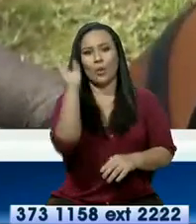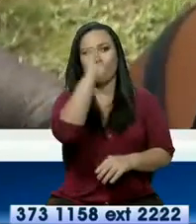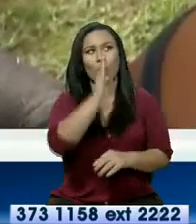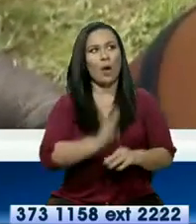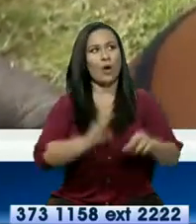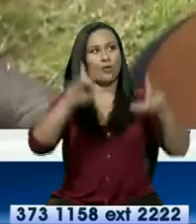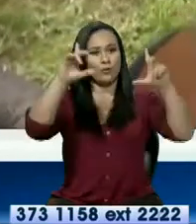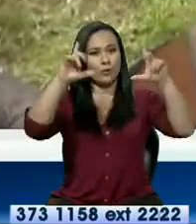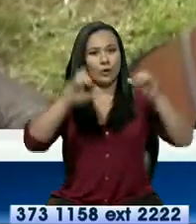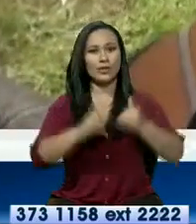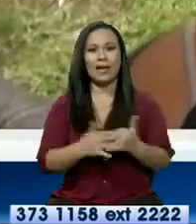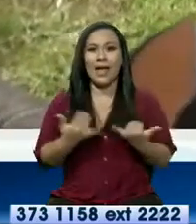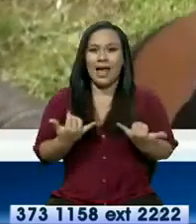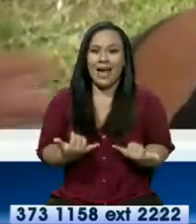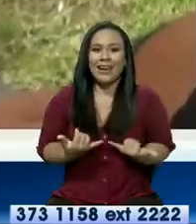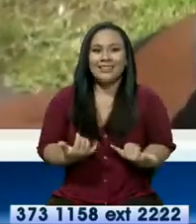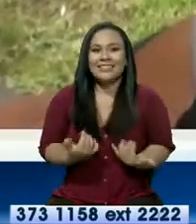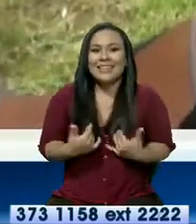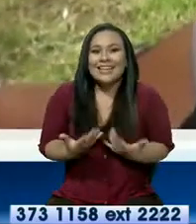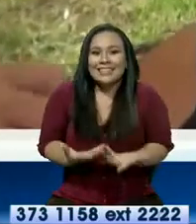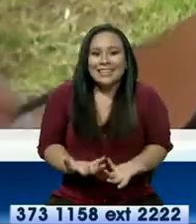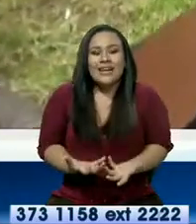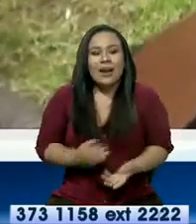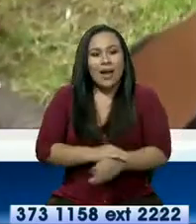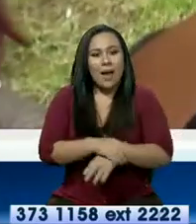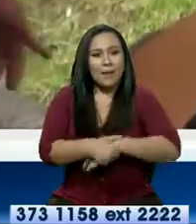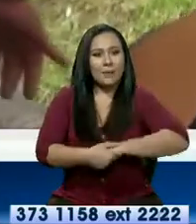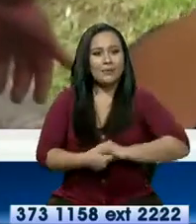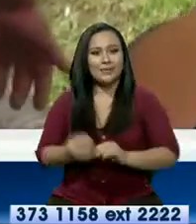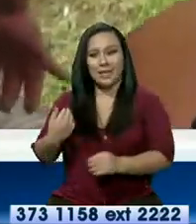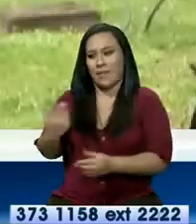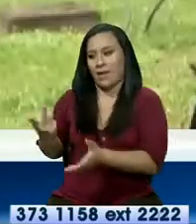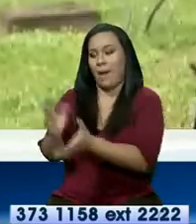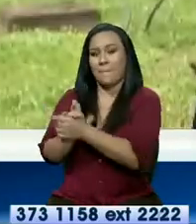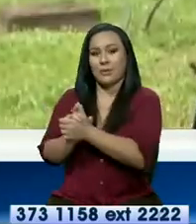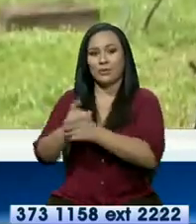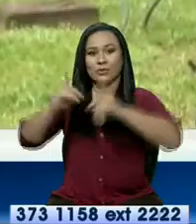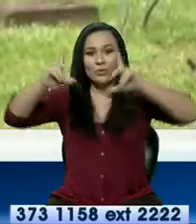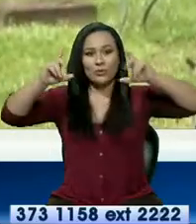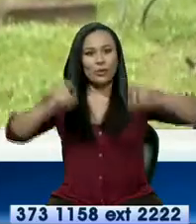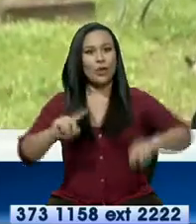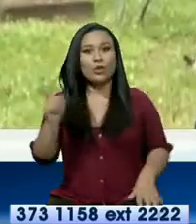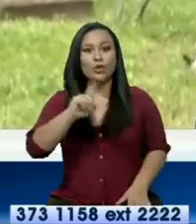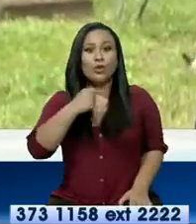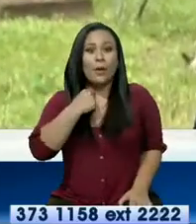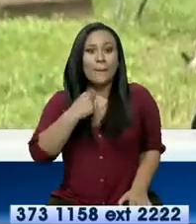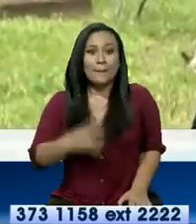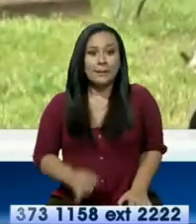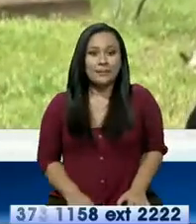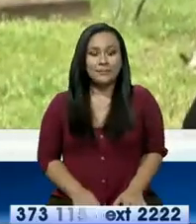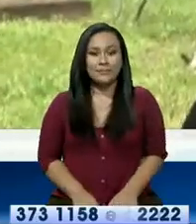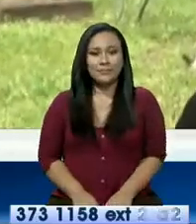foto. Ahora quiero tener a mi esposa para tenerla de recuerdo. Y que no se sigan perdiendo estas